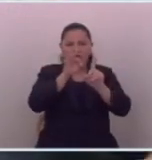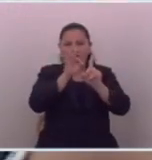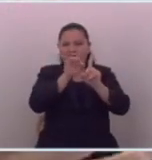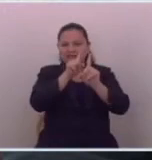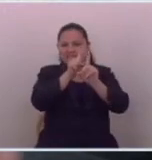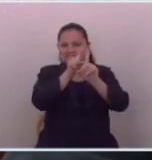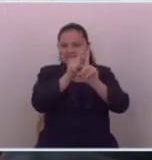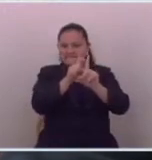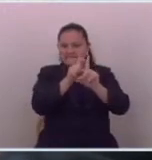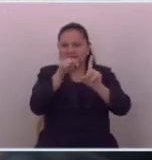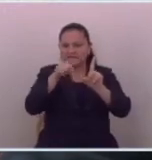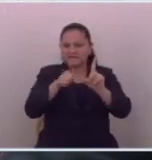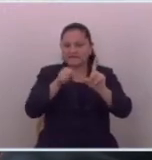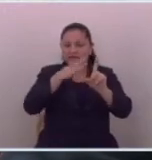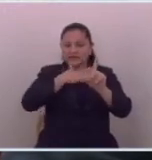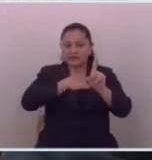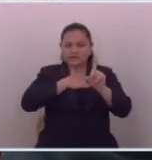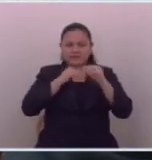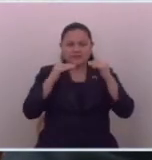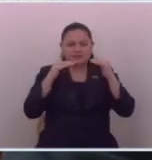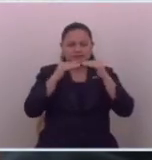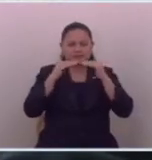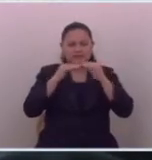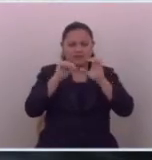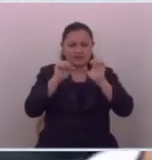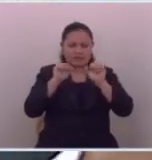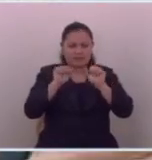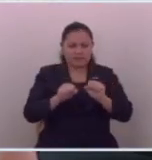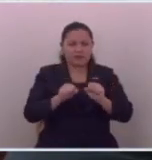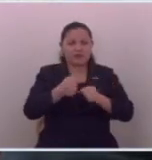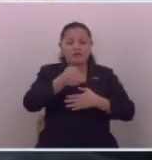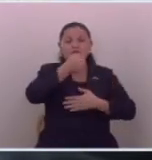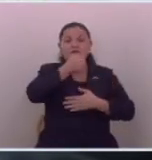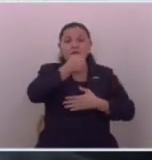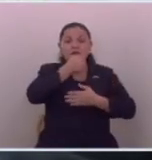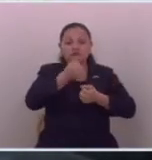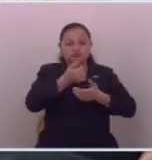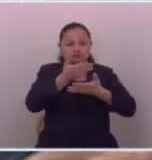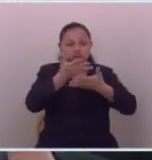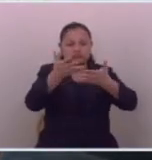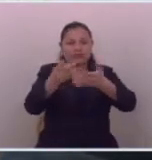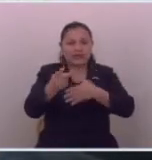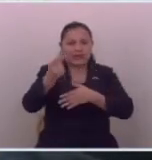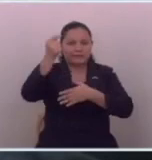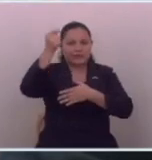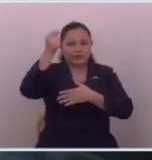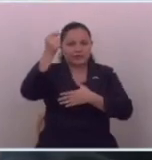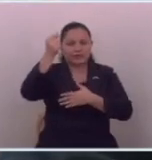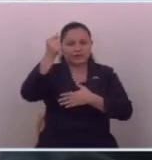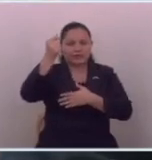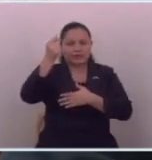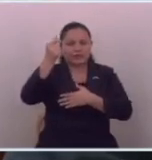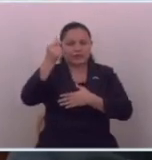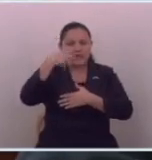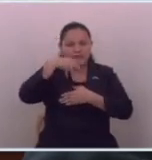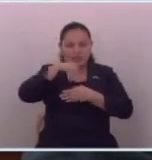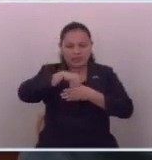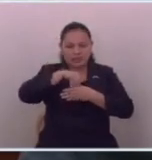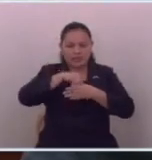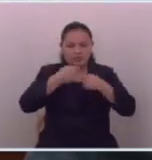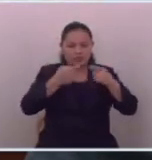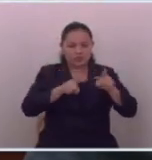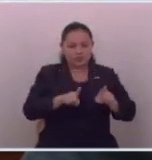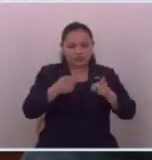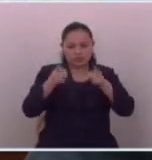cuando nos exponemos a que también puedan informar rápidamente, internamente, de lo que